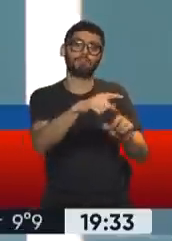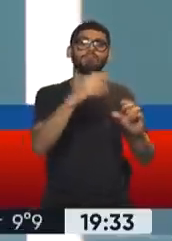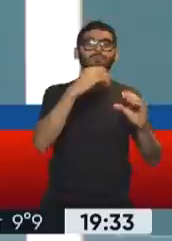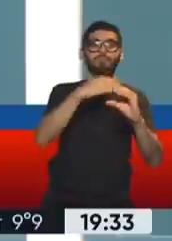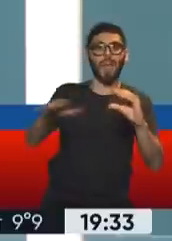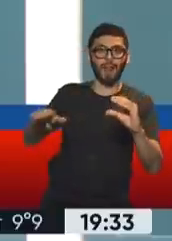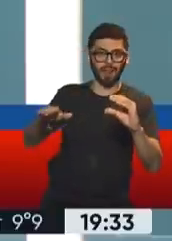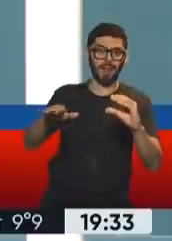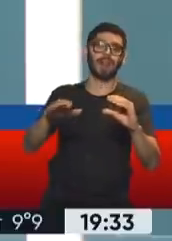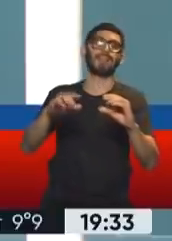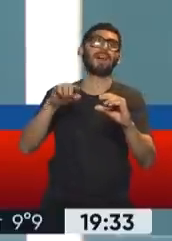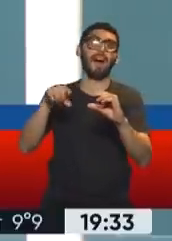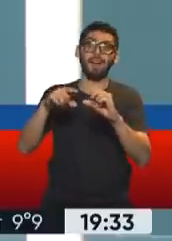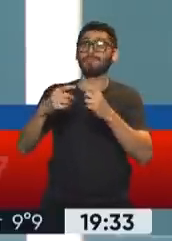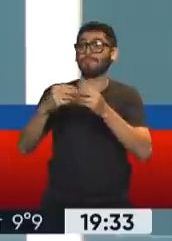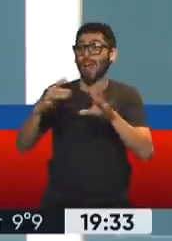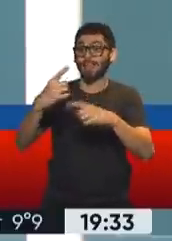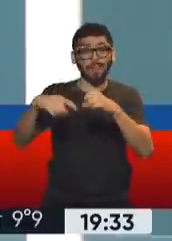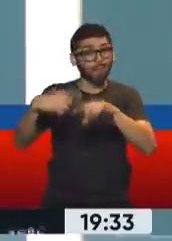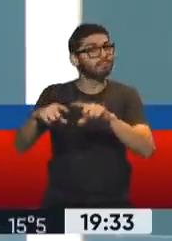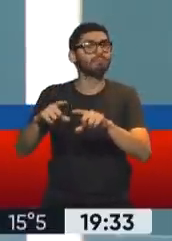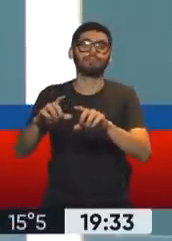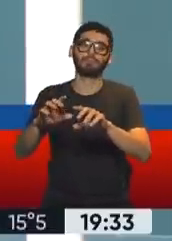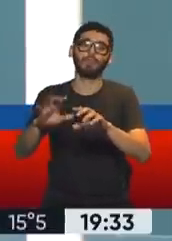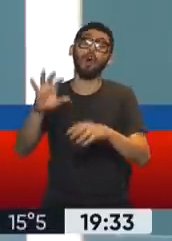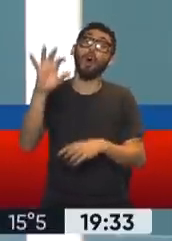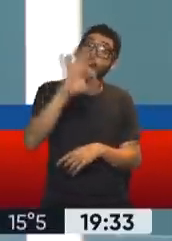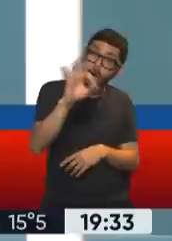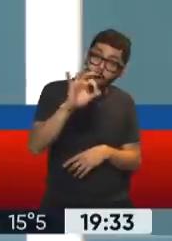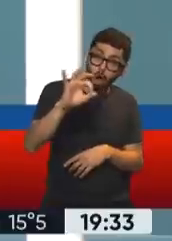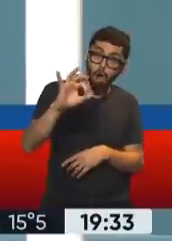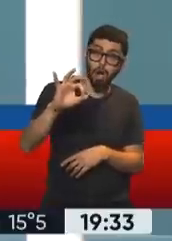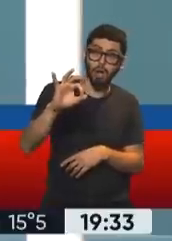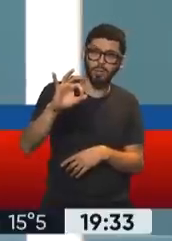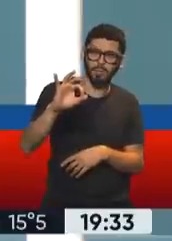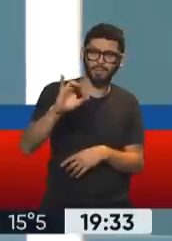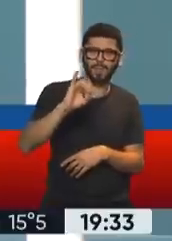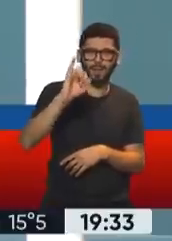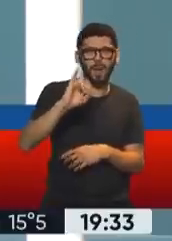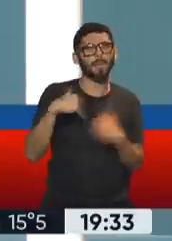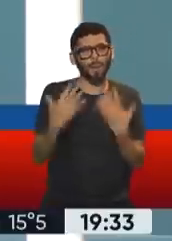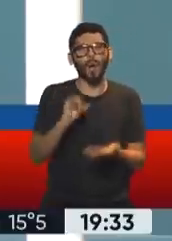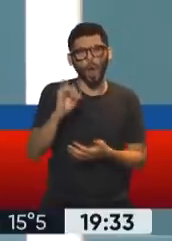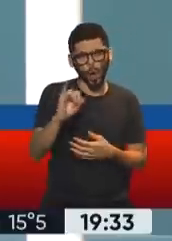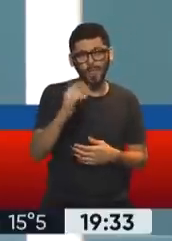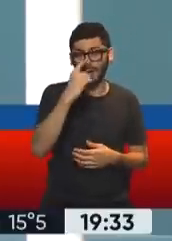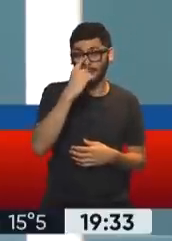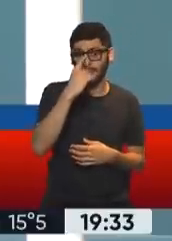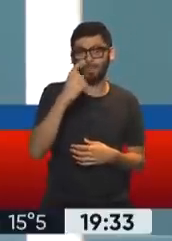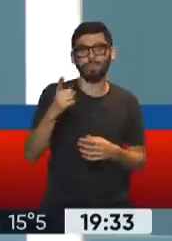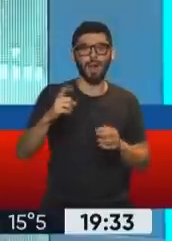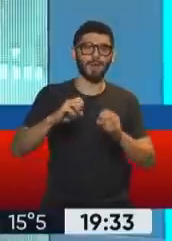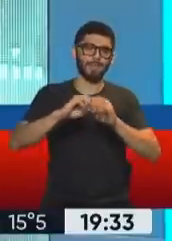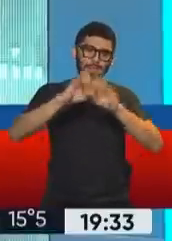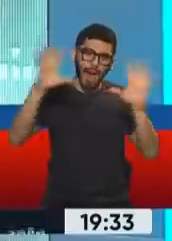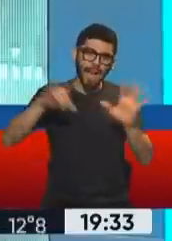responde el mail, iniciás el trámite de jubilación, o podés, después voy a contar varias cosas sobre esto, porque vamos a ir completando.